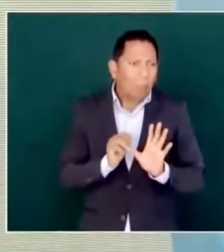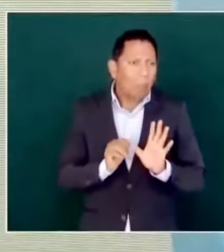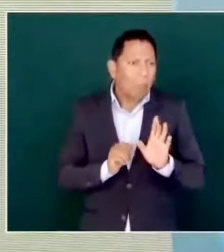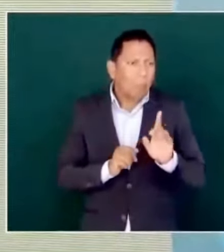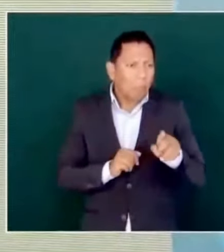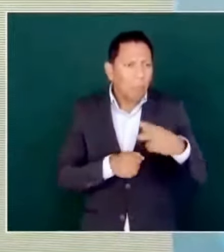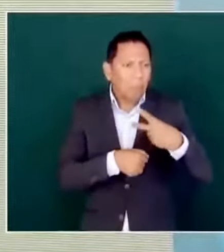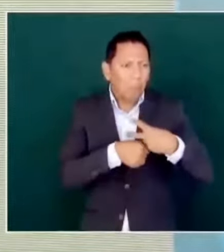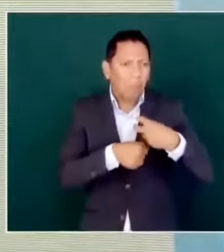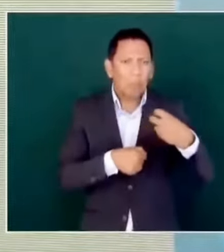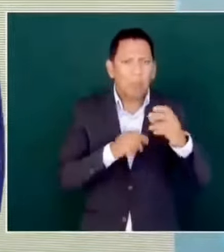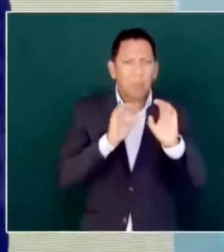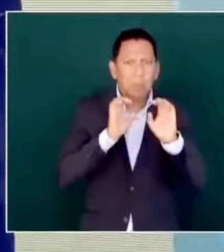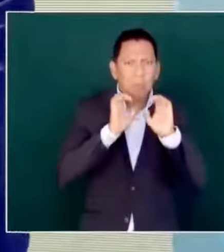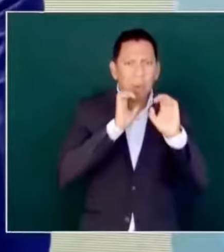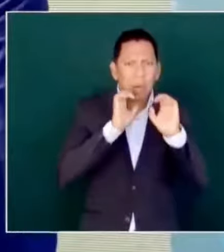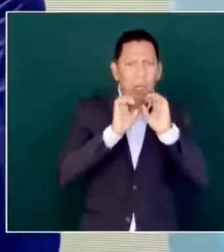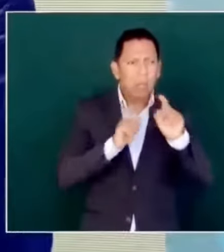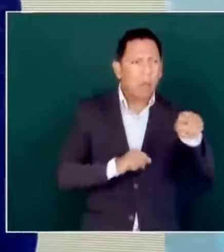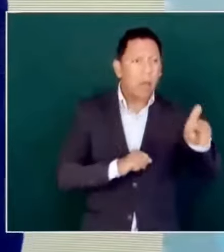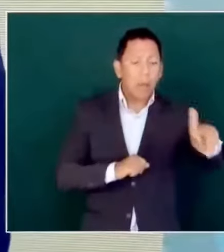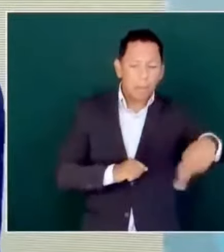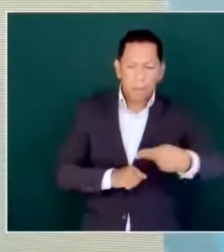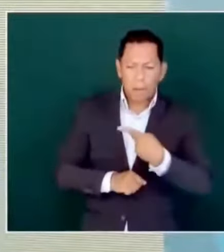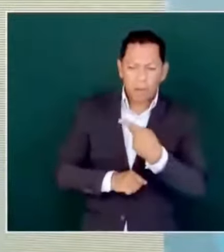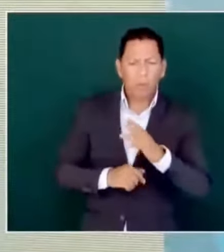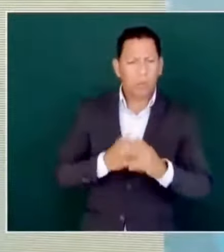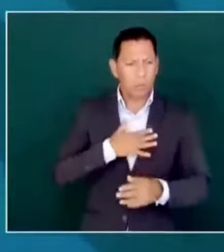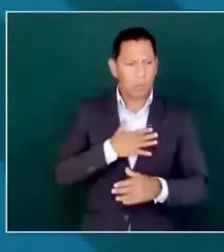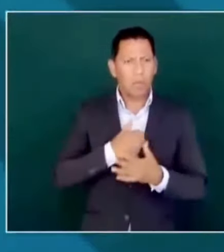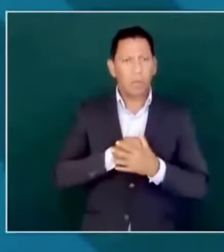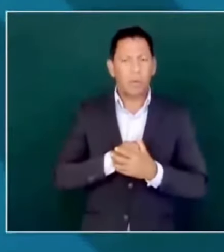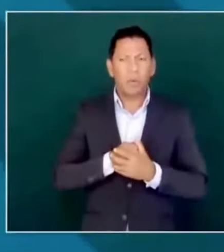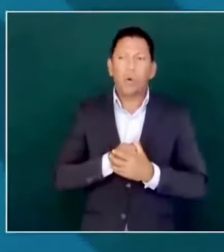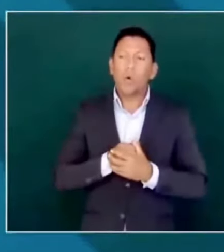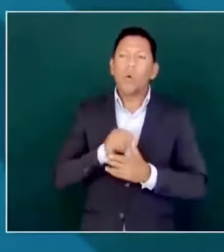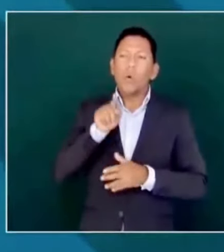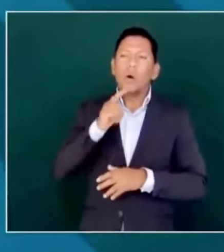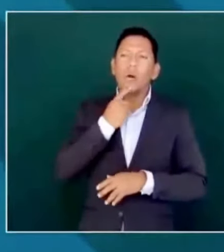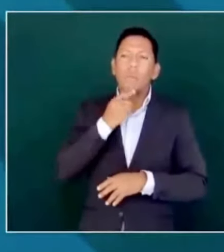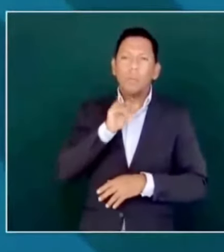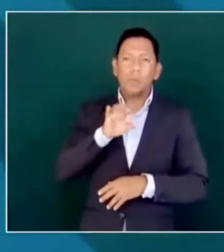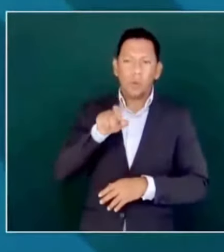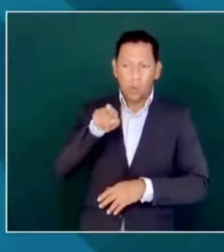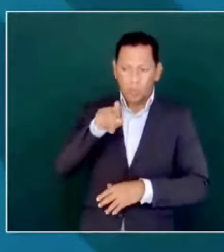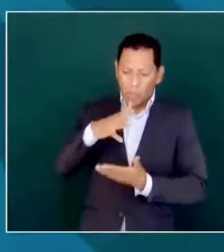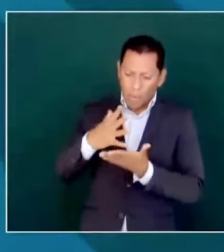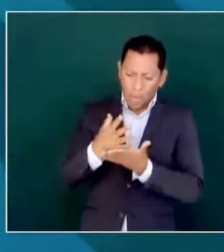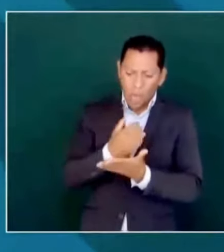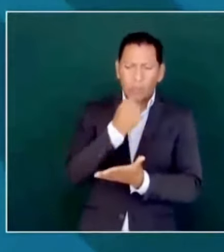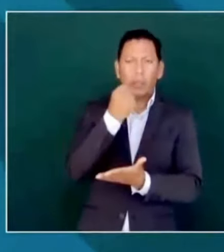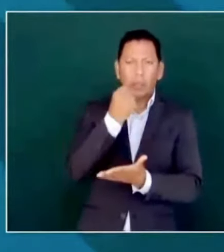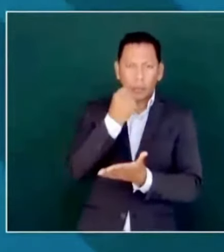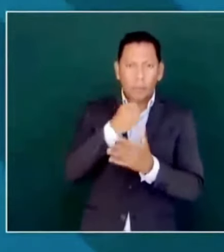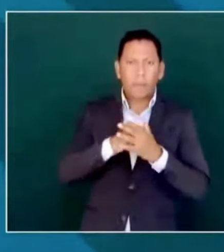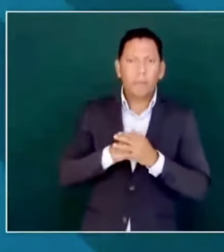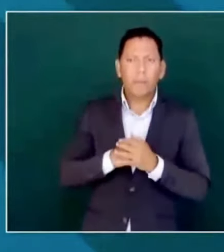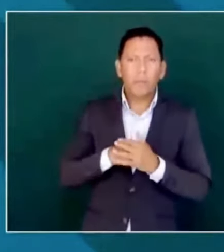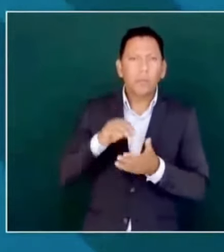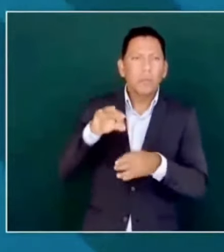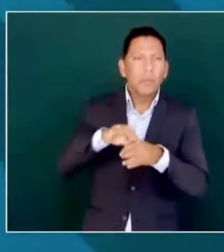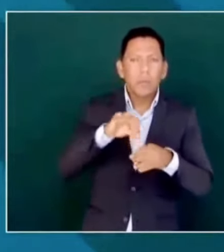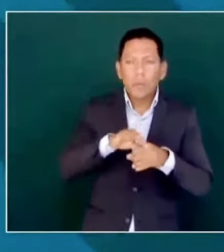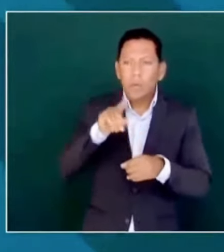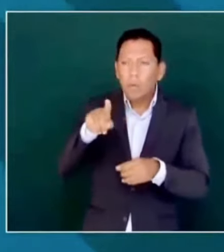en aquel entonces y me preguntan si gana a quién es